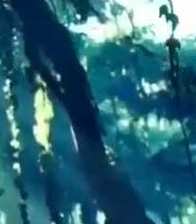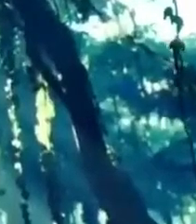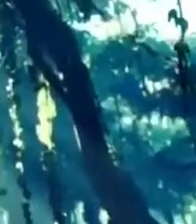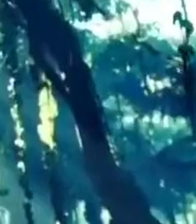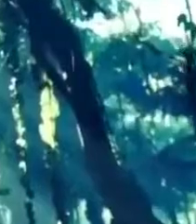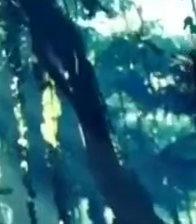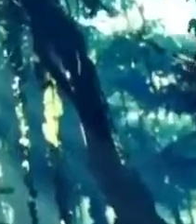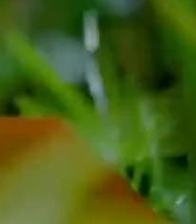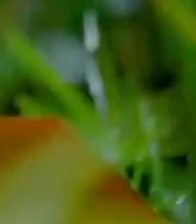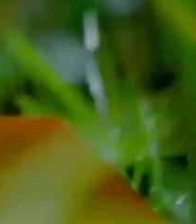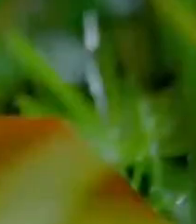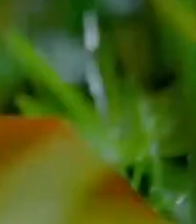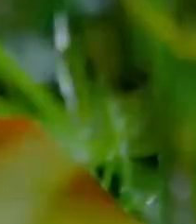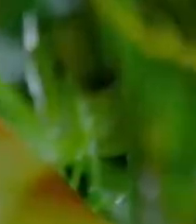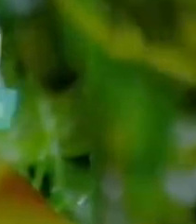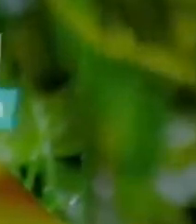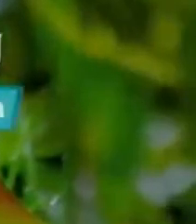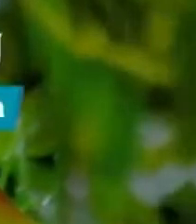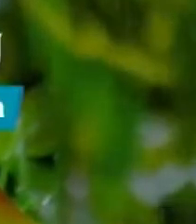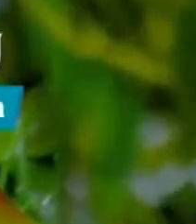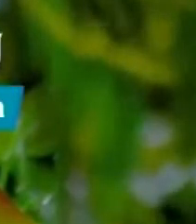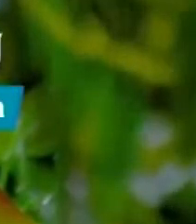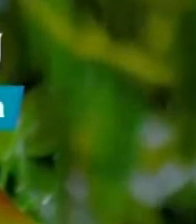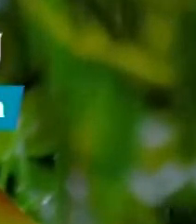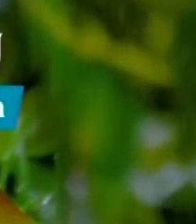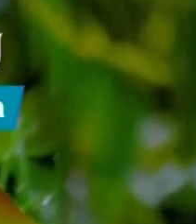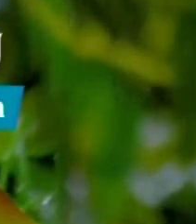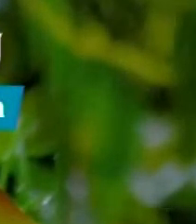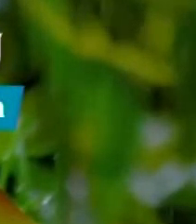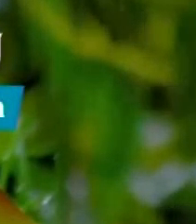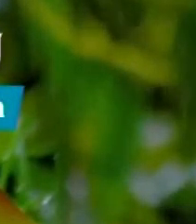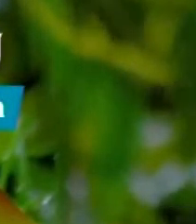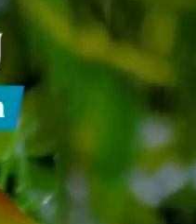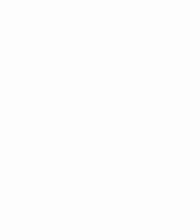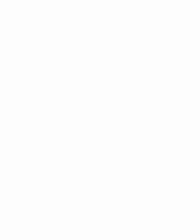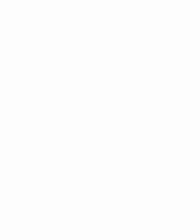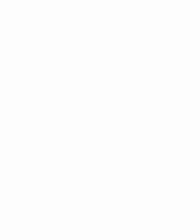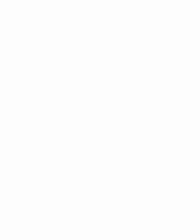el Parque Nacional del Manu. Únete al movimiento Amaru Mayu.